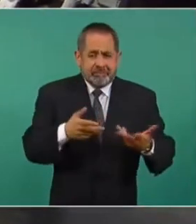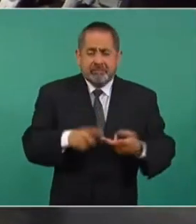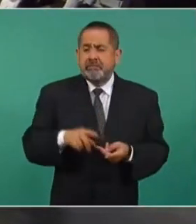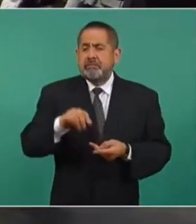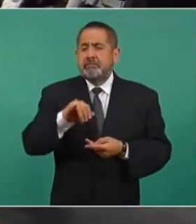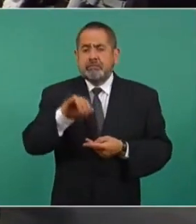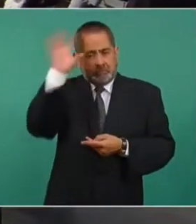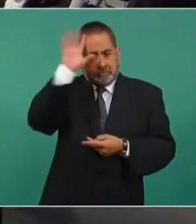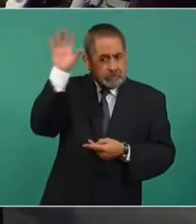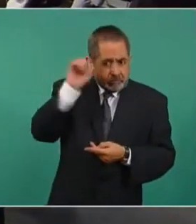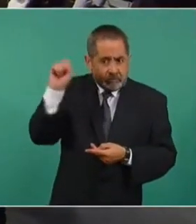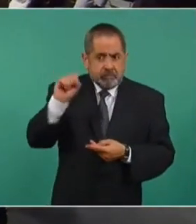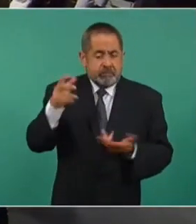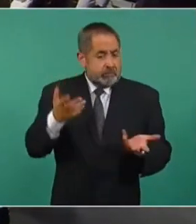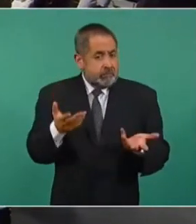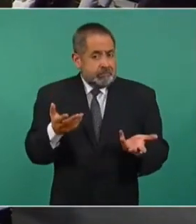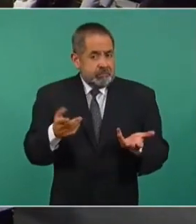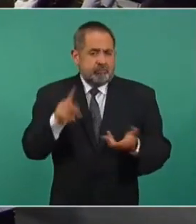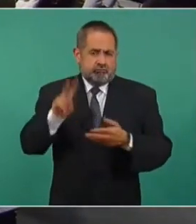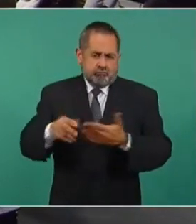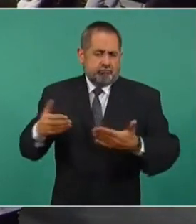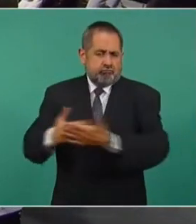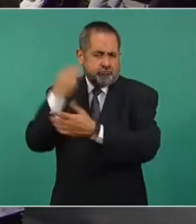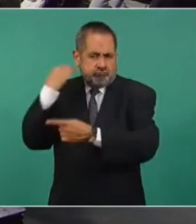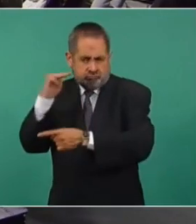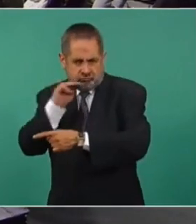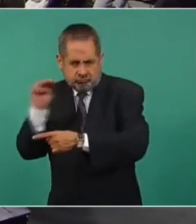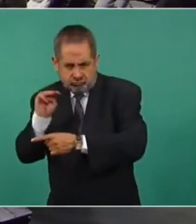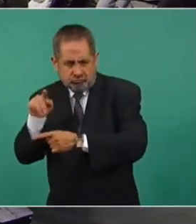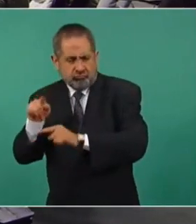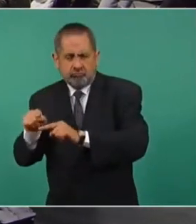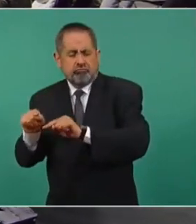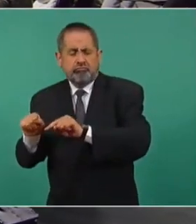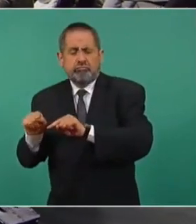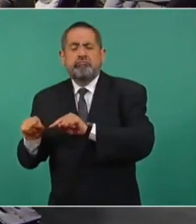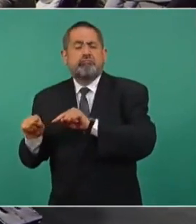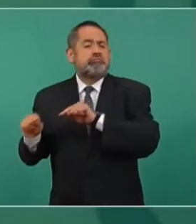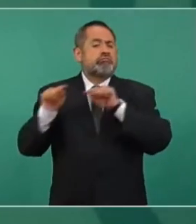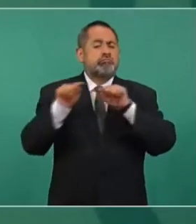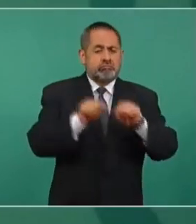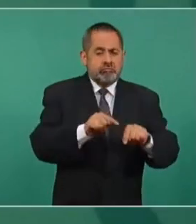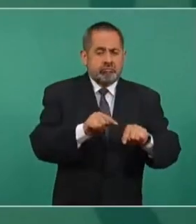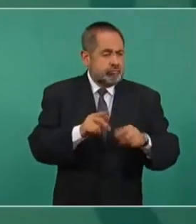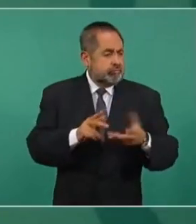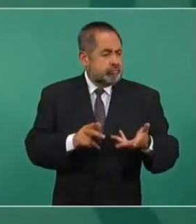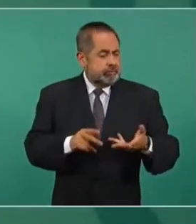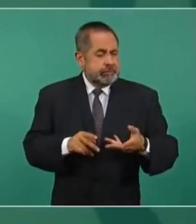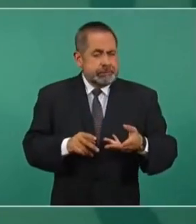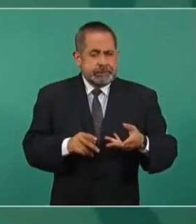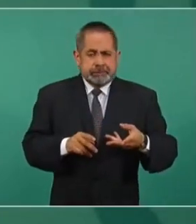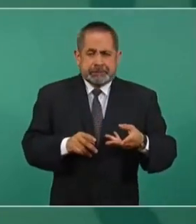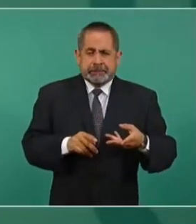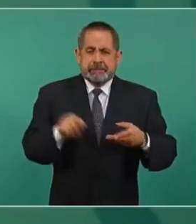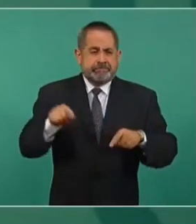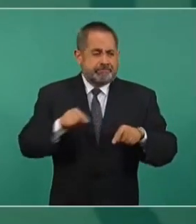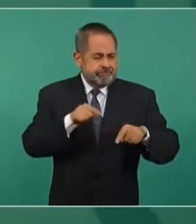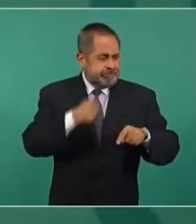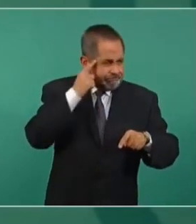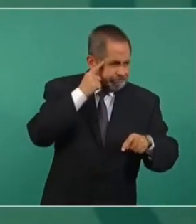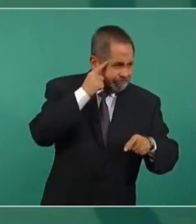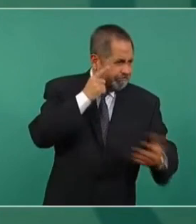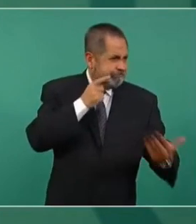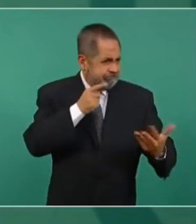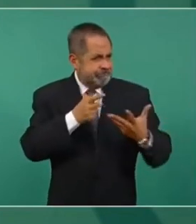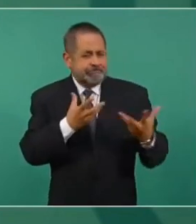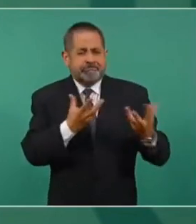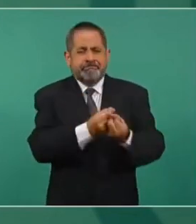José María Morelos, que siendo michoacano se apoya por